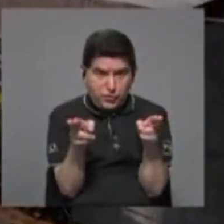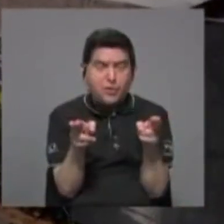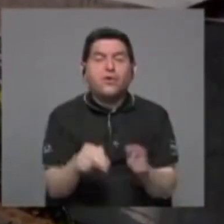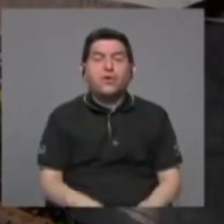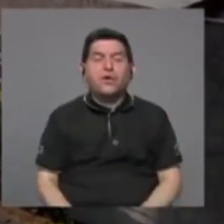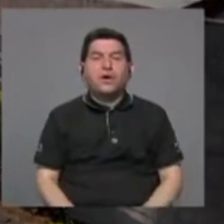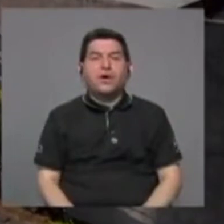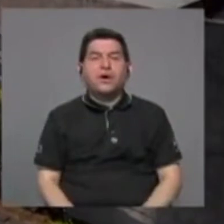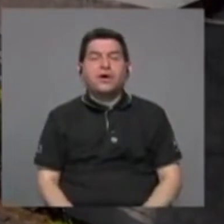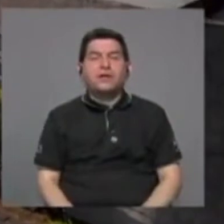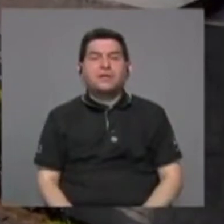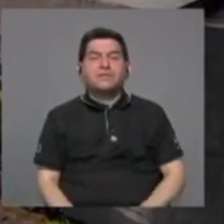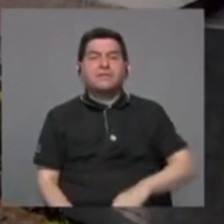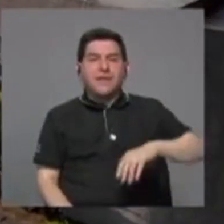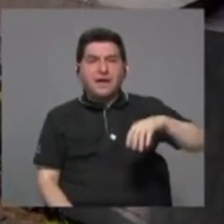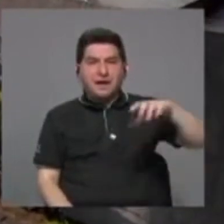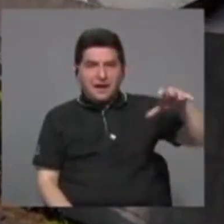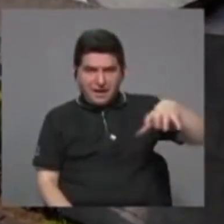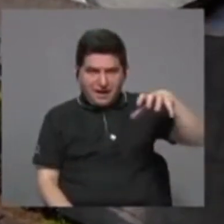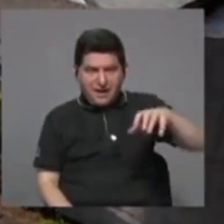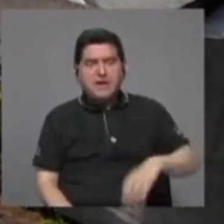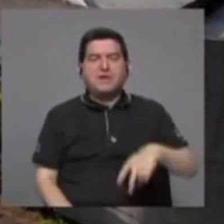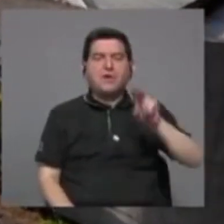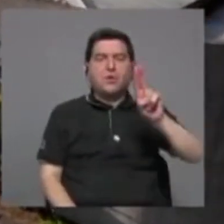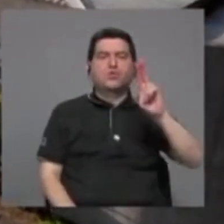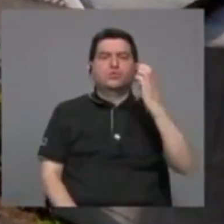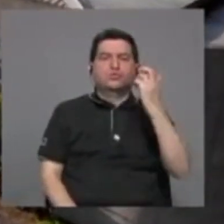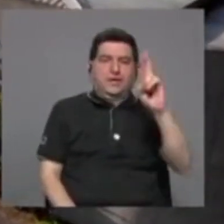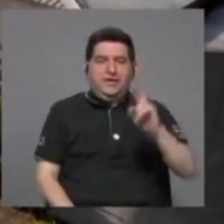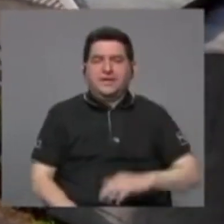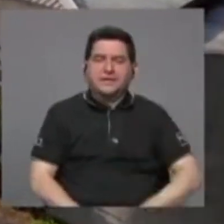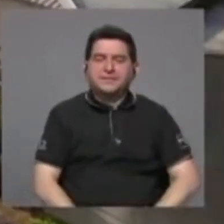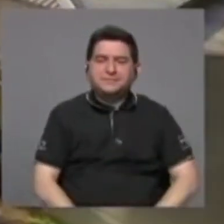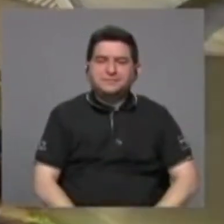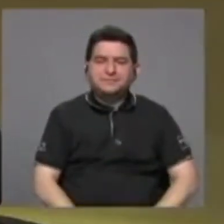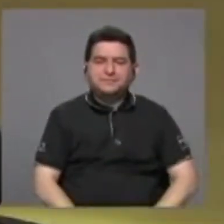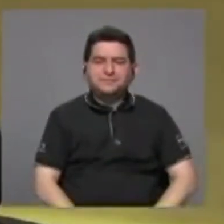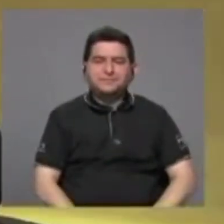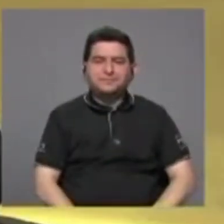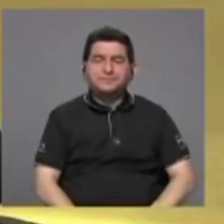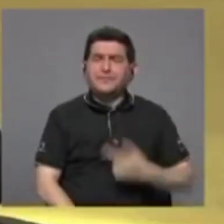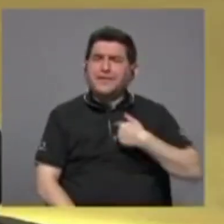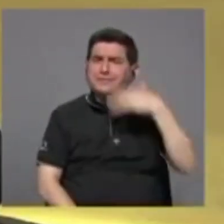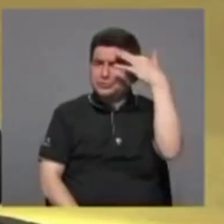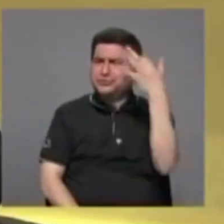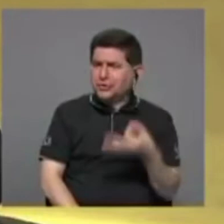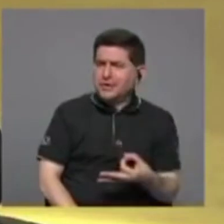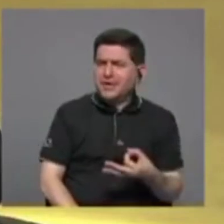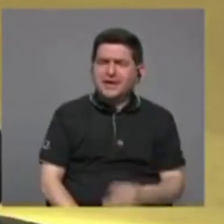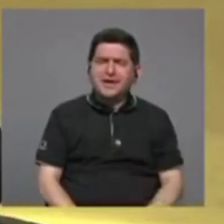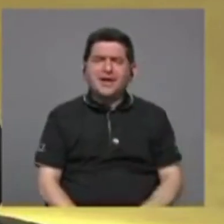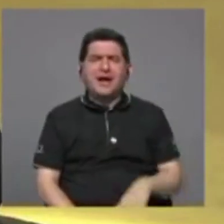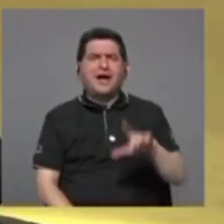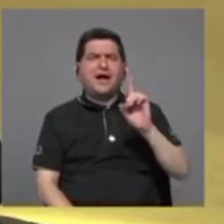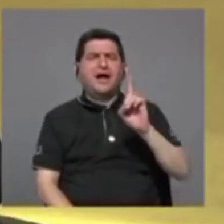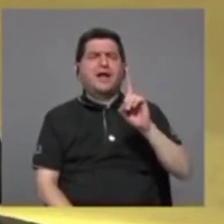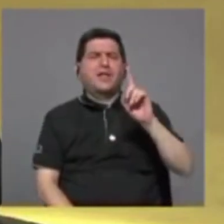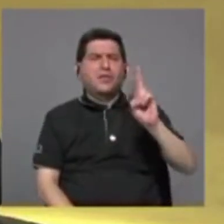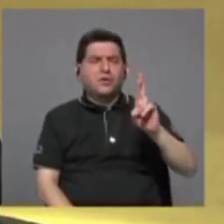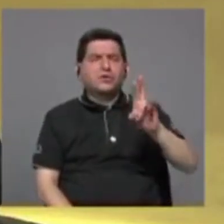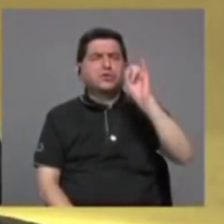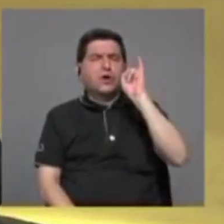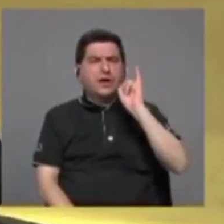Atlántica de la Universidad de Costa Rica. De manera que presumo, doctor Ibrahim, que